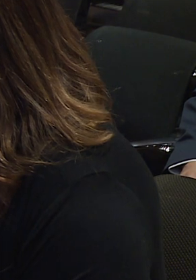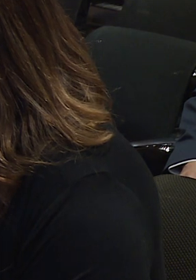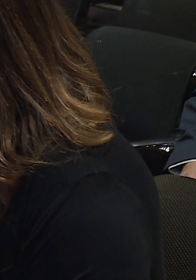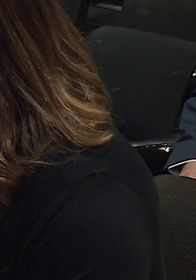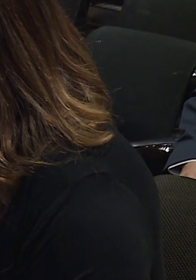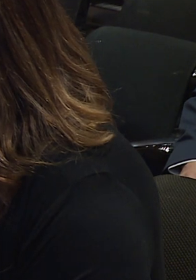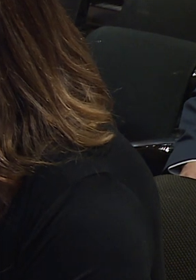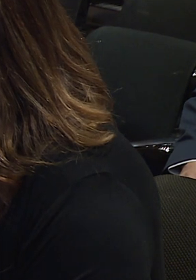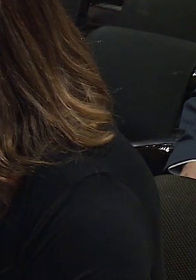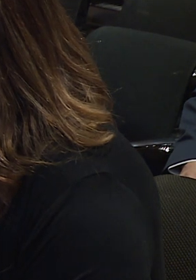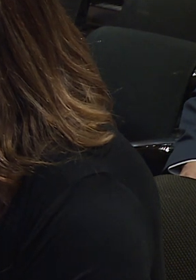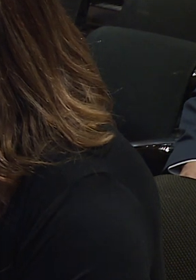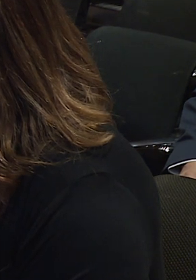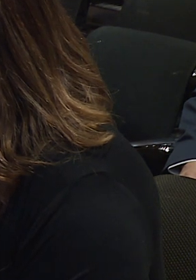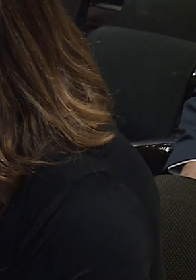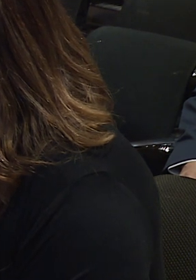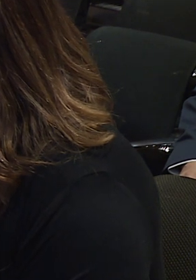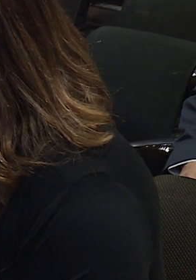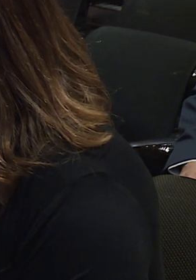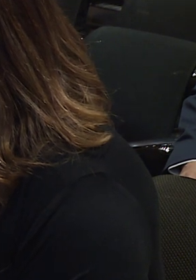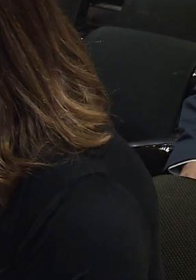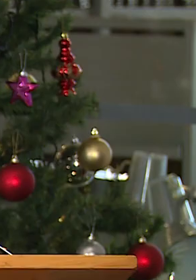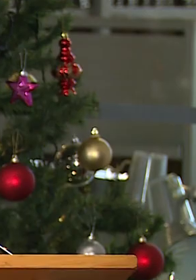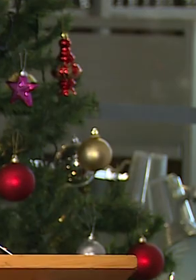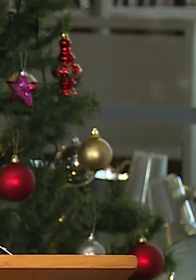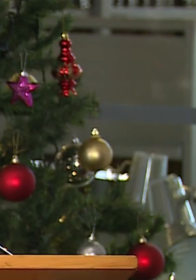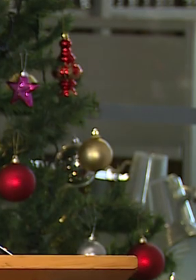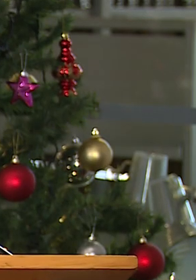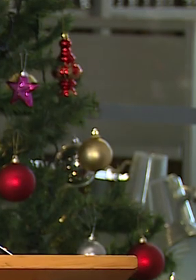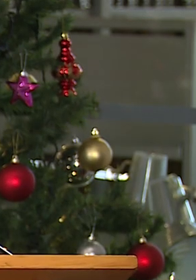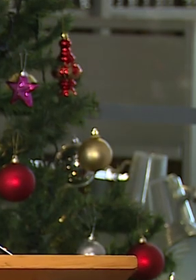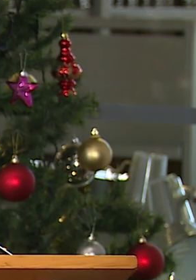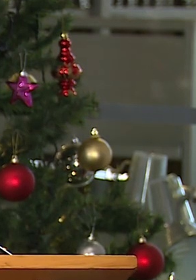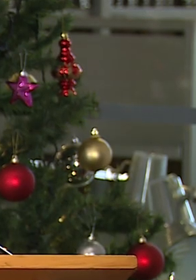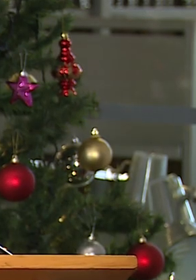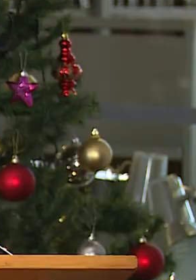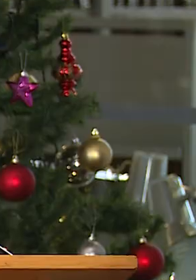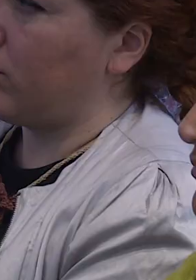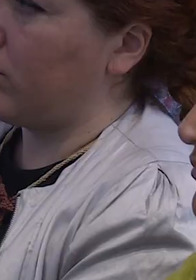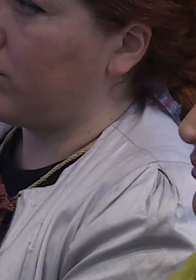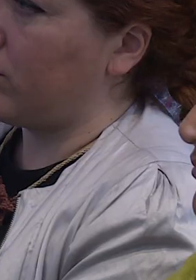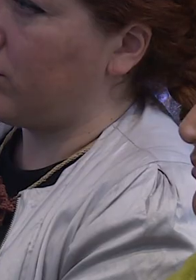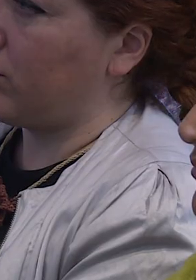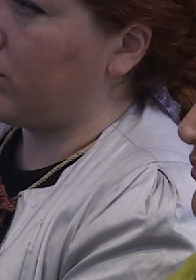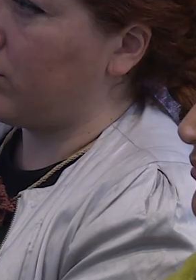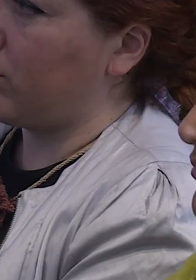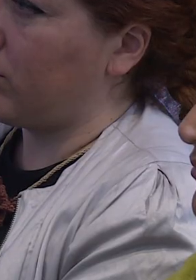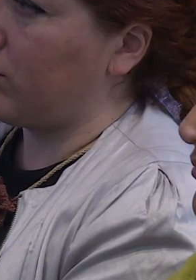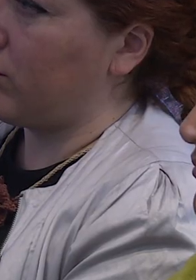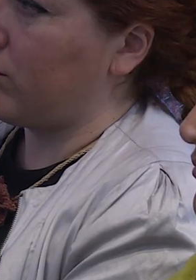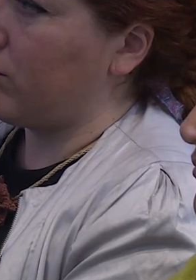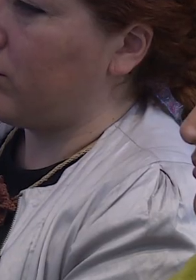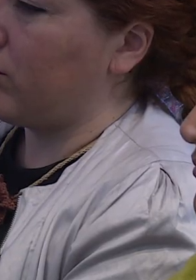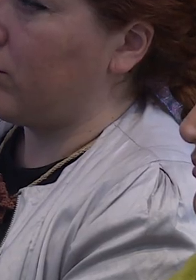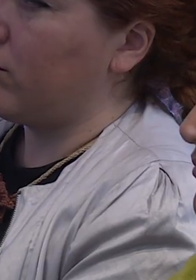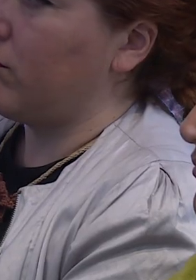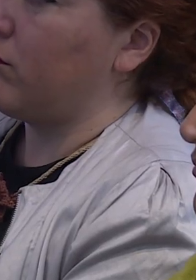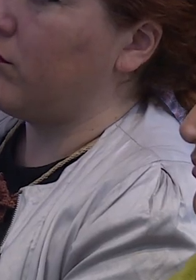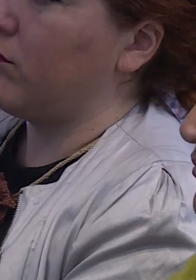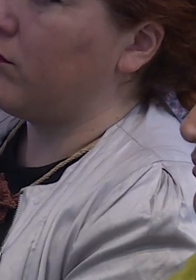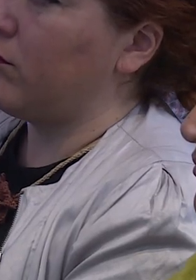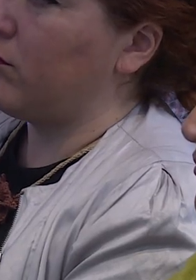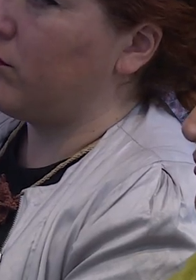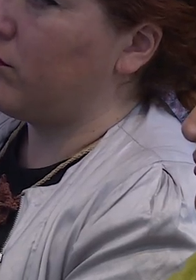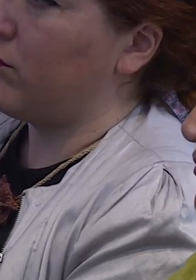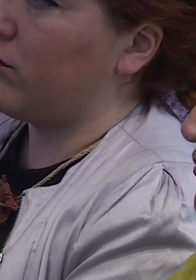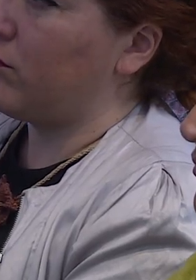¿cierto?, una lectura humanizada de los distintos contenidos que están presentes en los